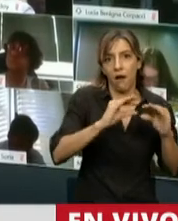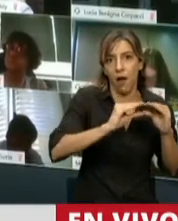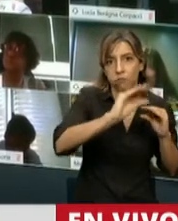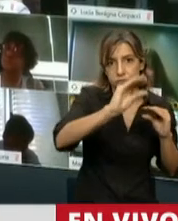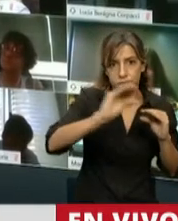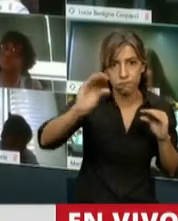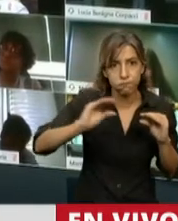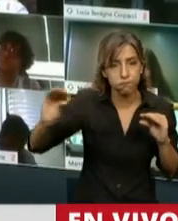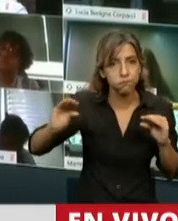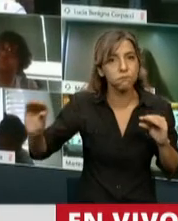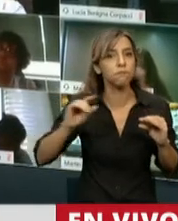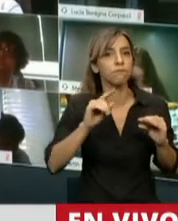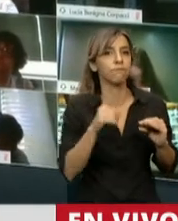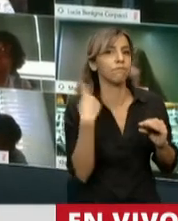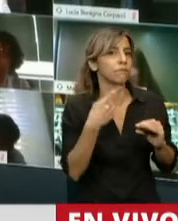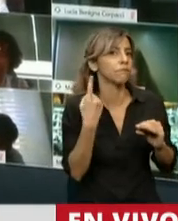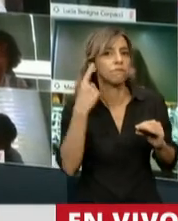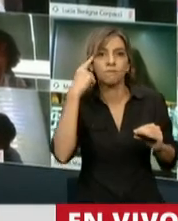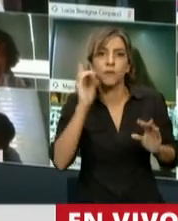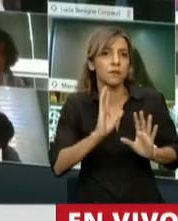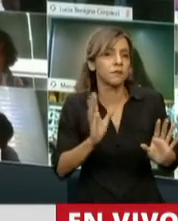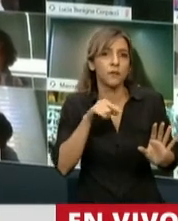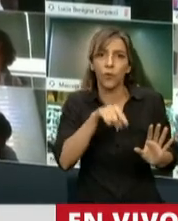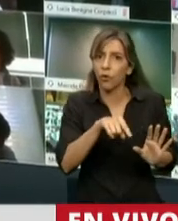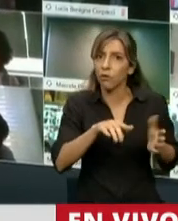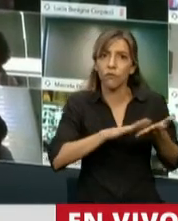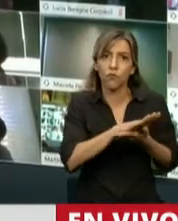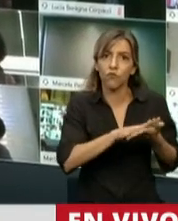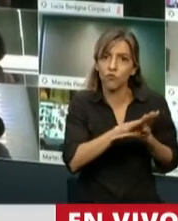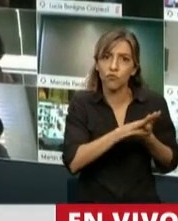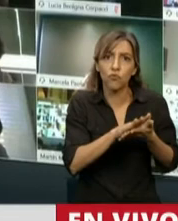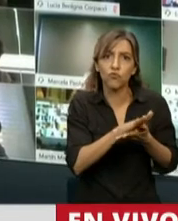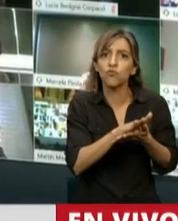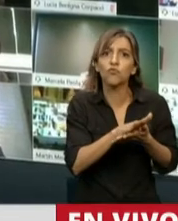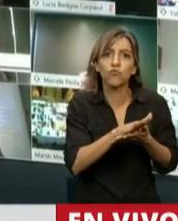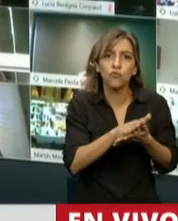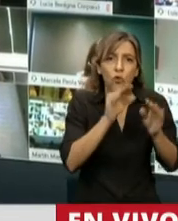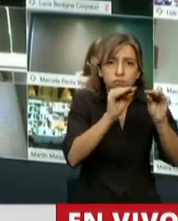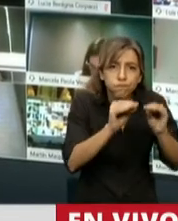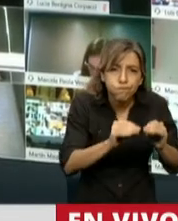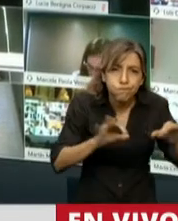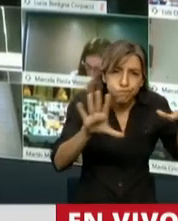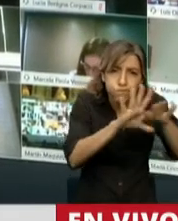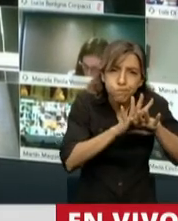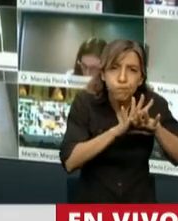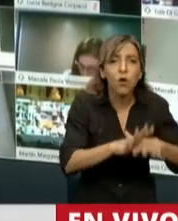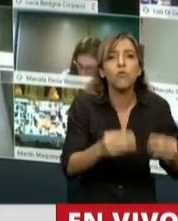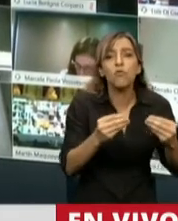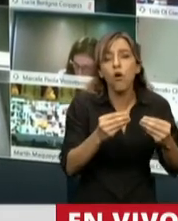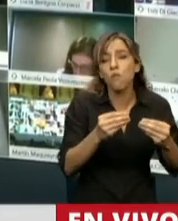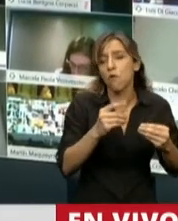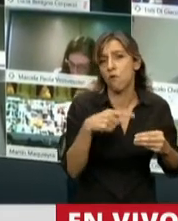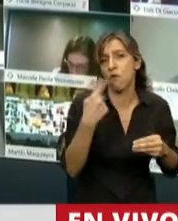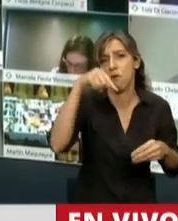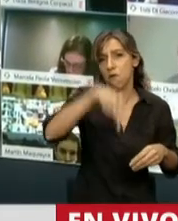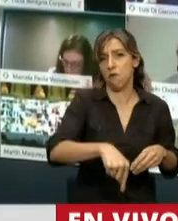presupuesto y de esta ampliación deben ser resueltas en el ámbito de nuestra Cámara de Diputados y no en una Jefatura